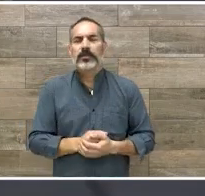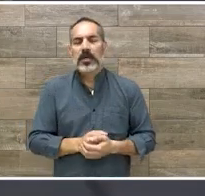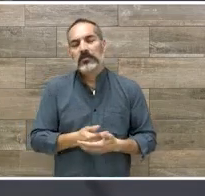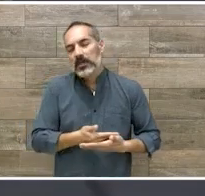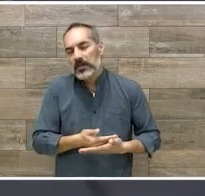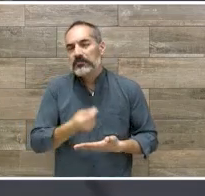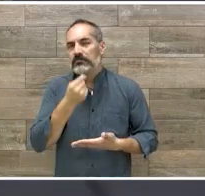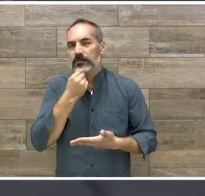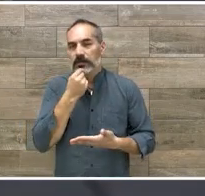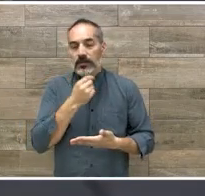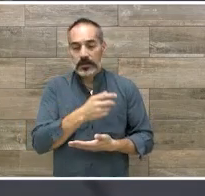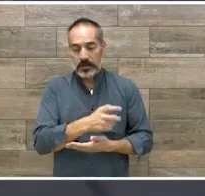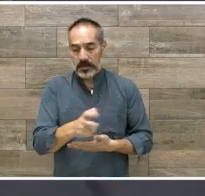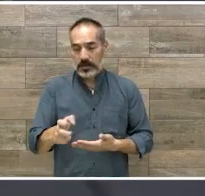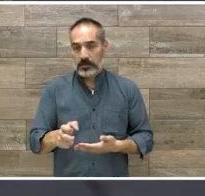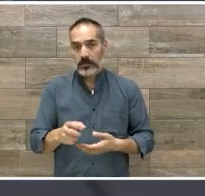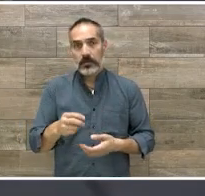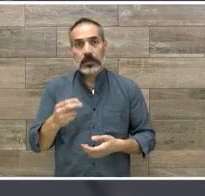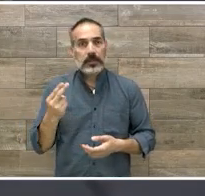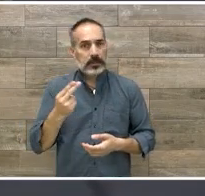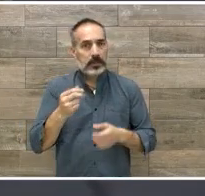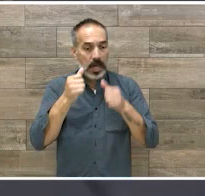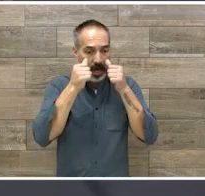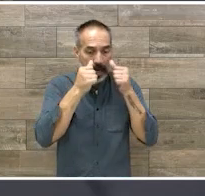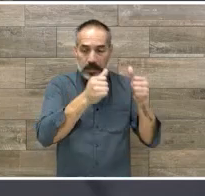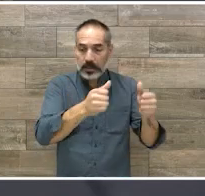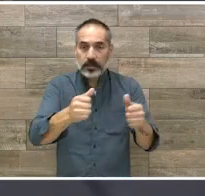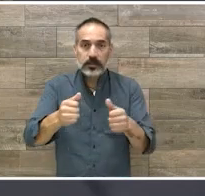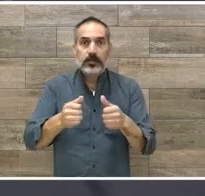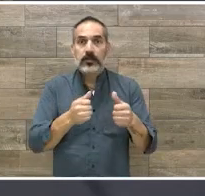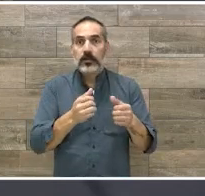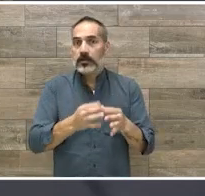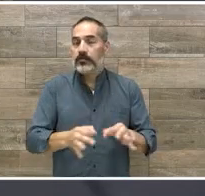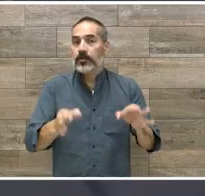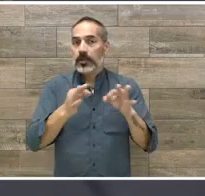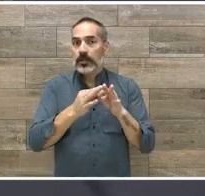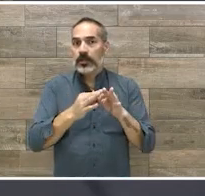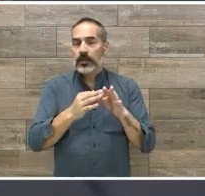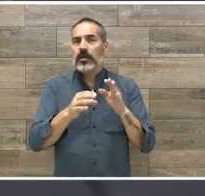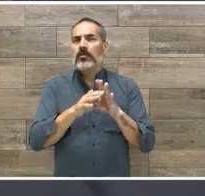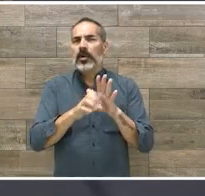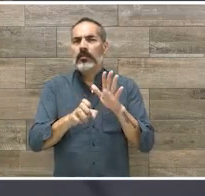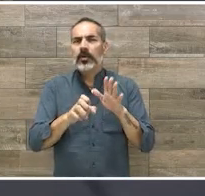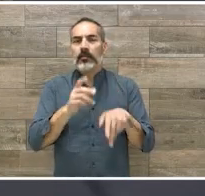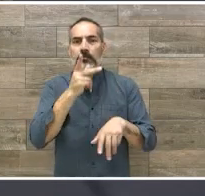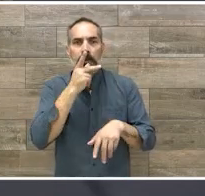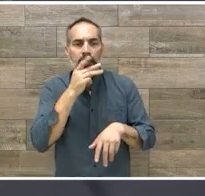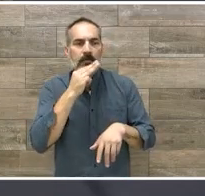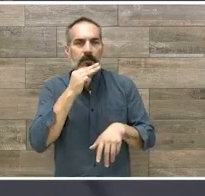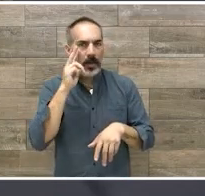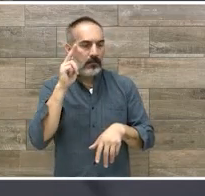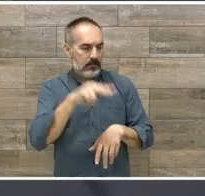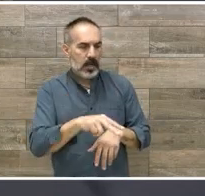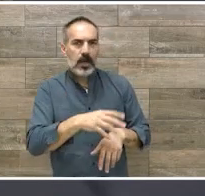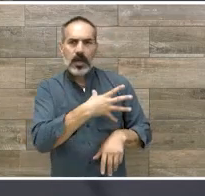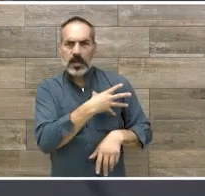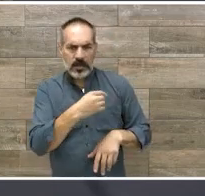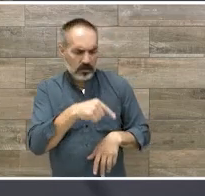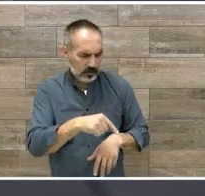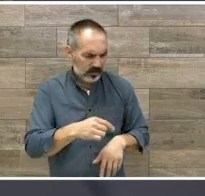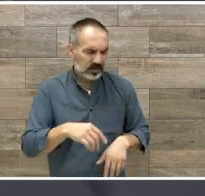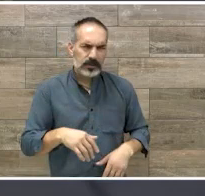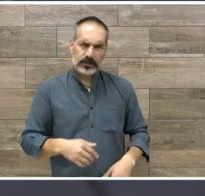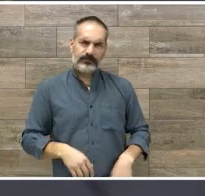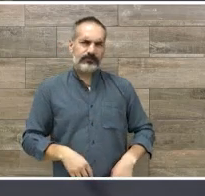primero, tener focos rojos que al papá le diga, bueno, algo no está bien y de qué